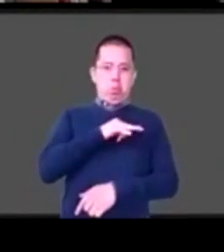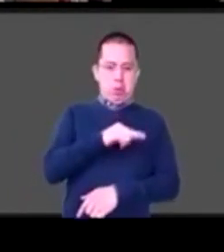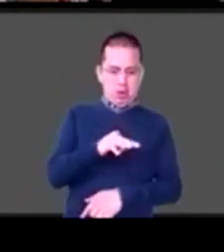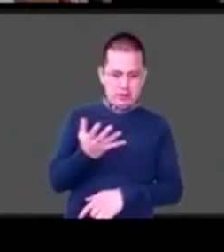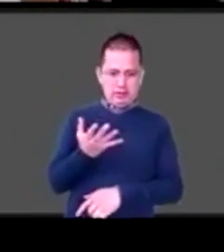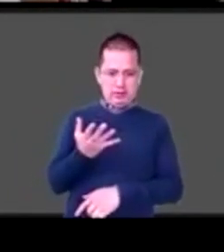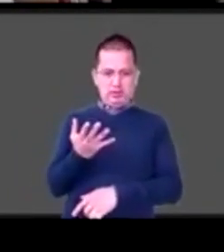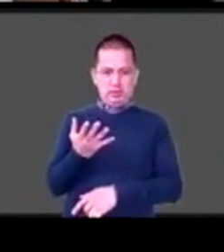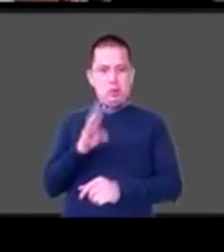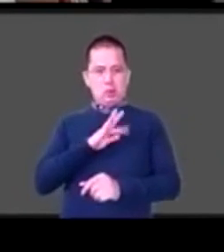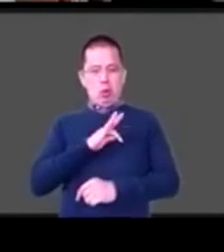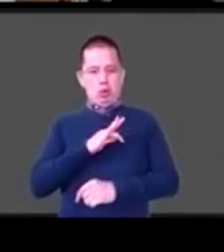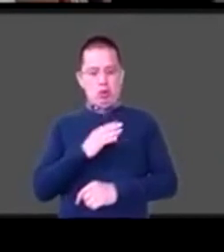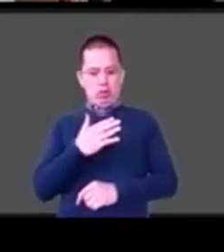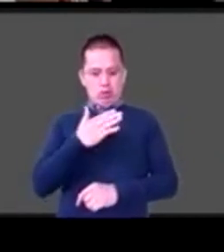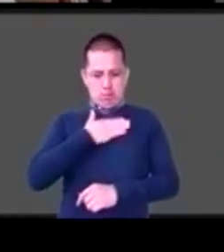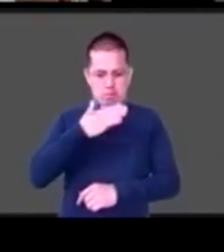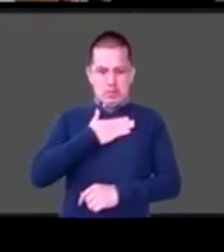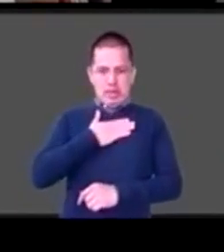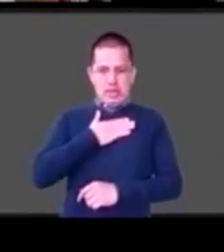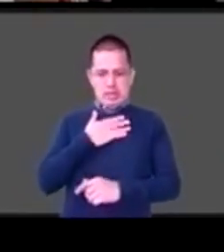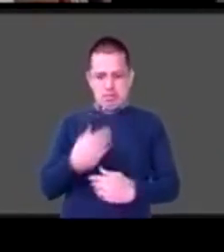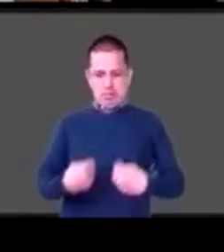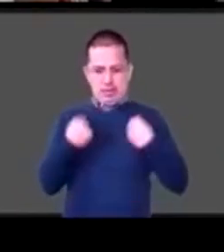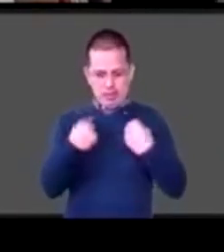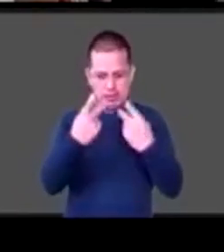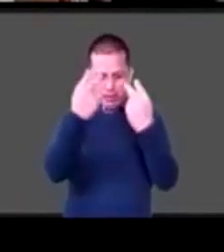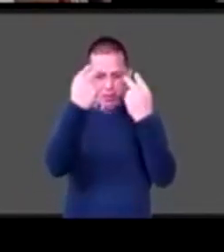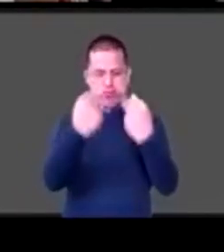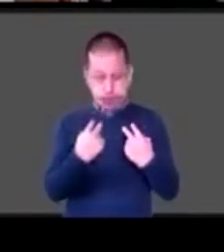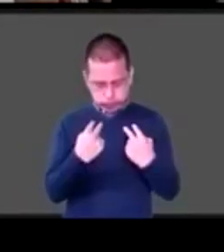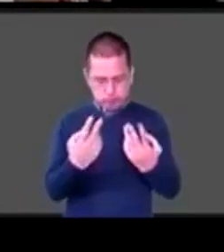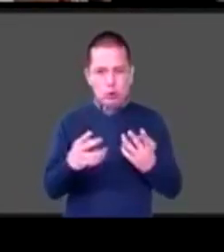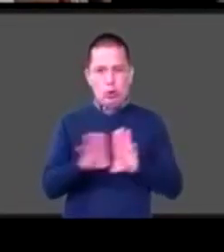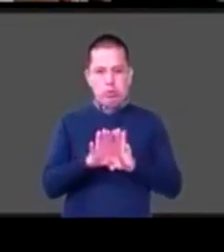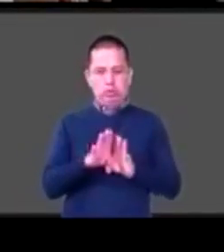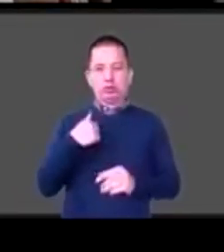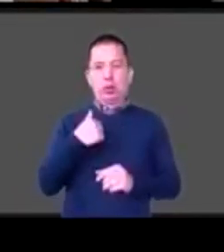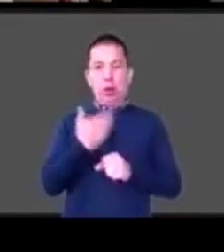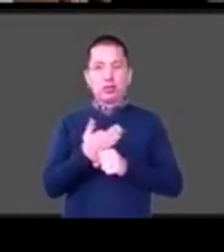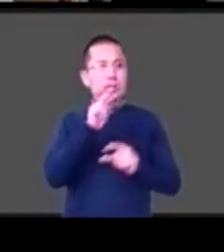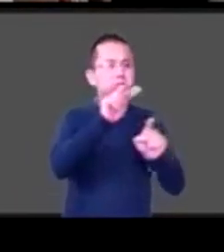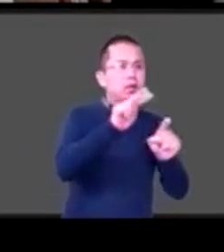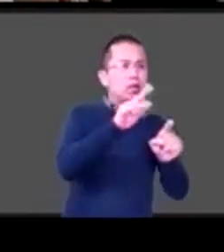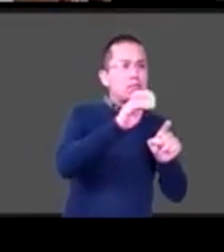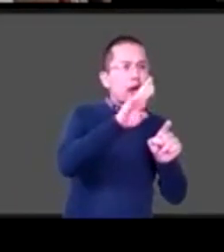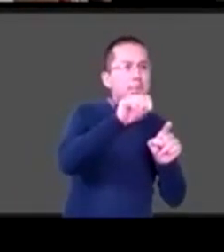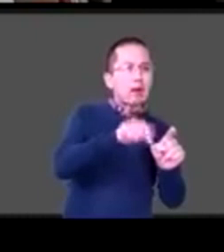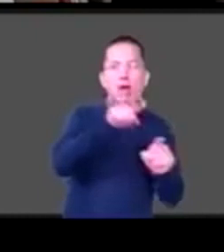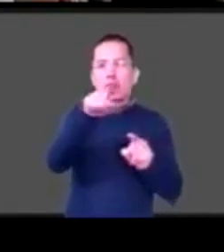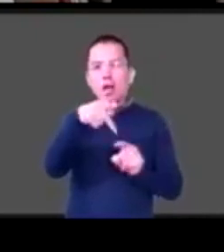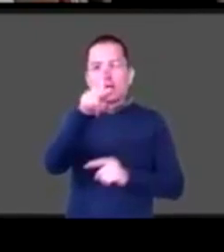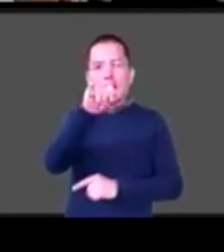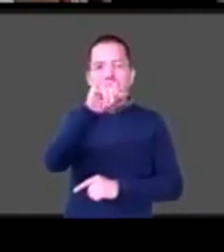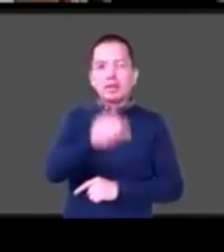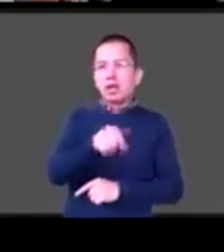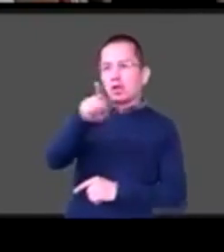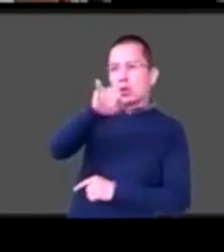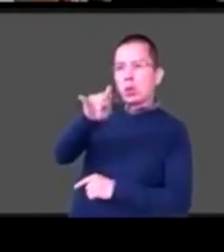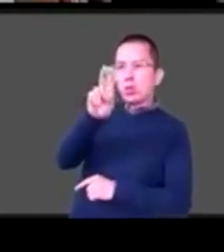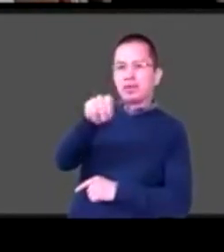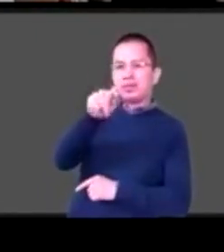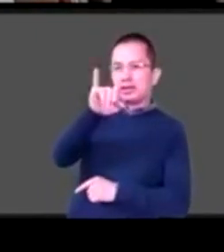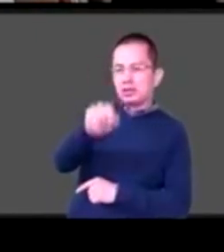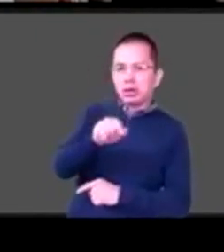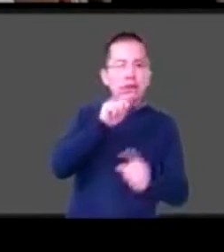escucharte a ti Bárbara escuchar a Juventino escuchar a Katia sobre todo a ti y a Katia en